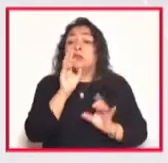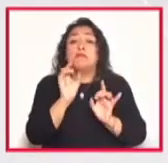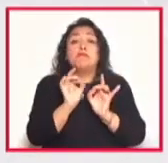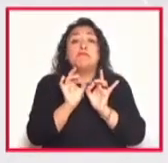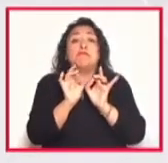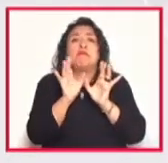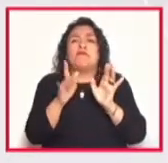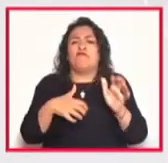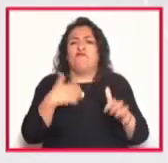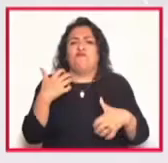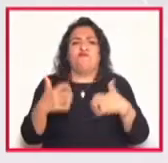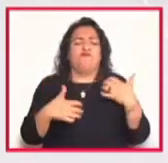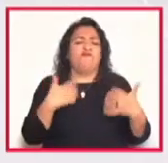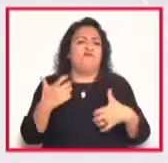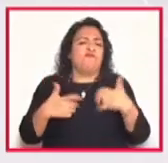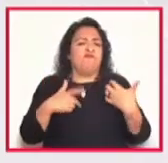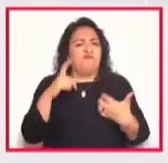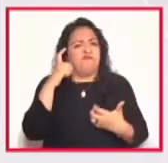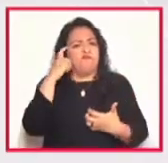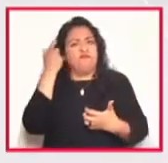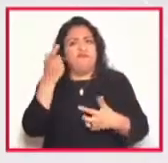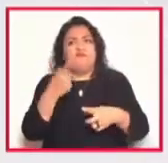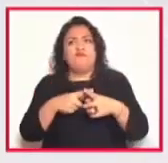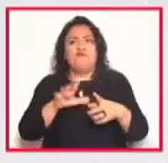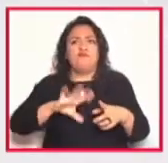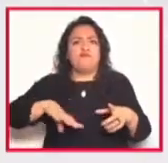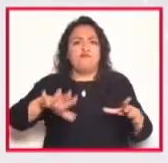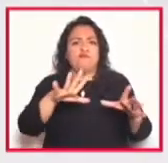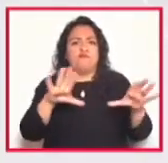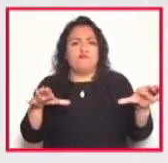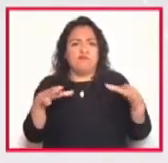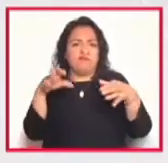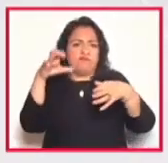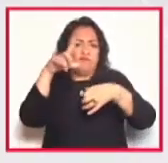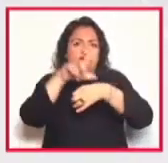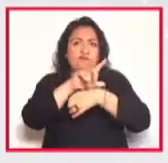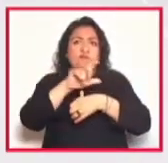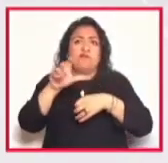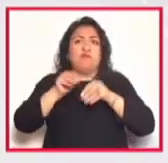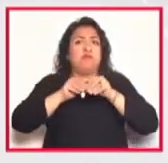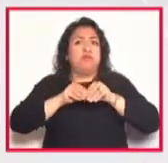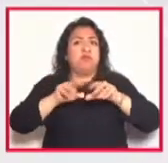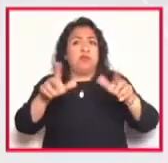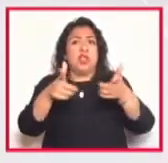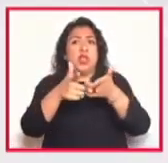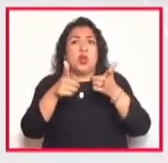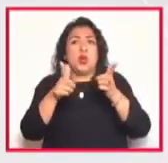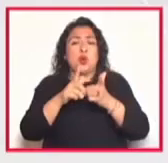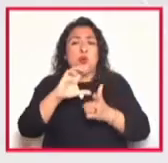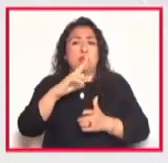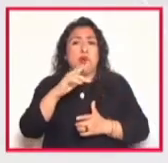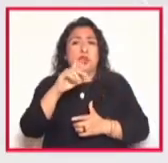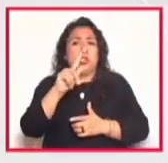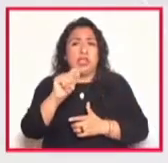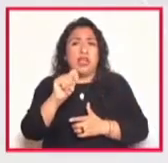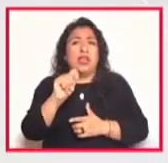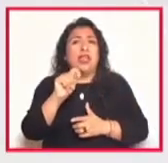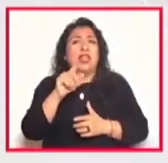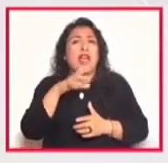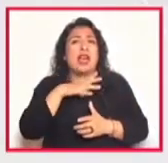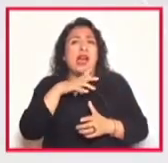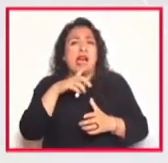malestar e indignación generada entre la comunidad cultural a raíz de la difusión de un grupo de chat llamado Desactivación